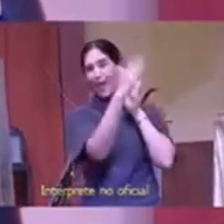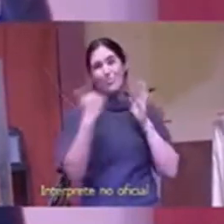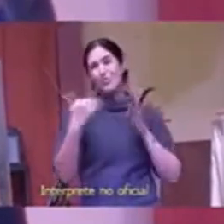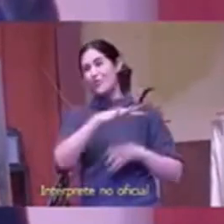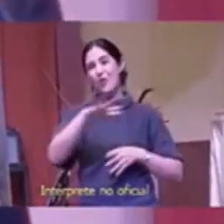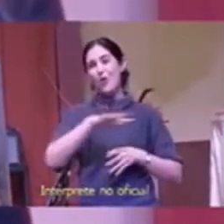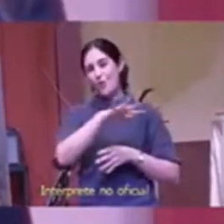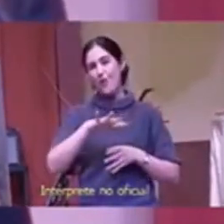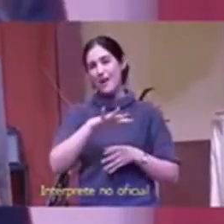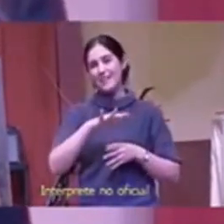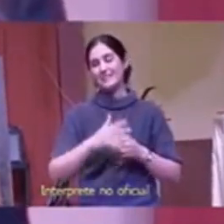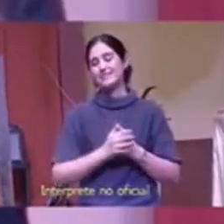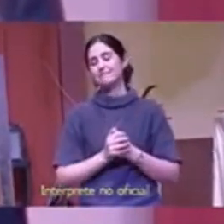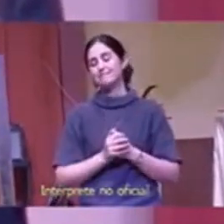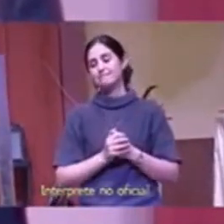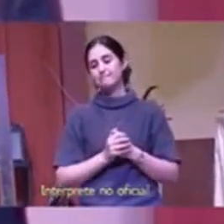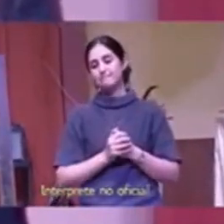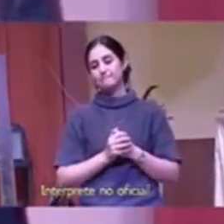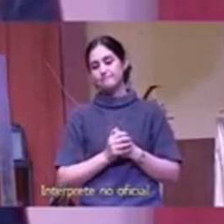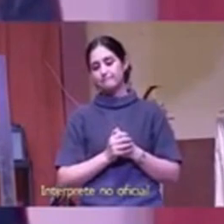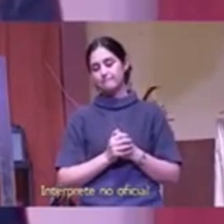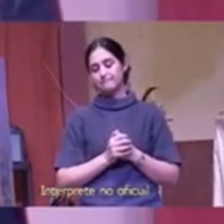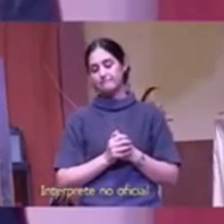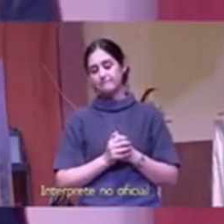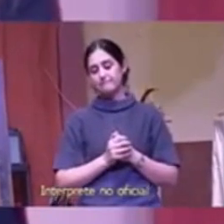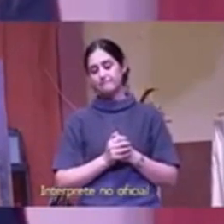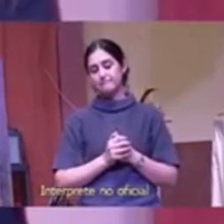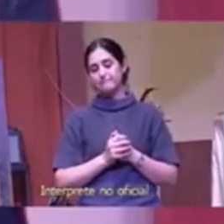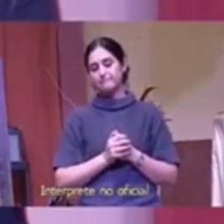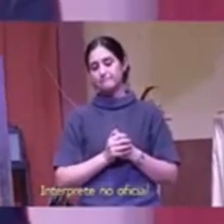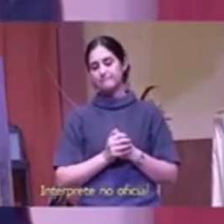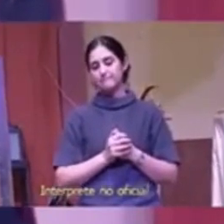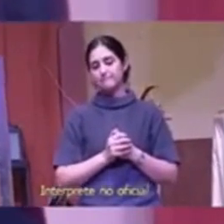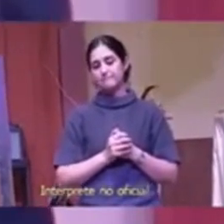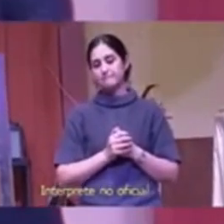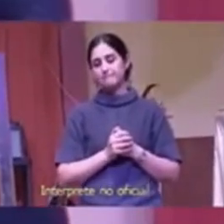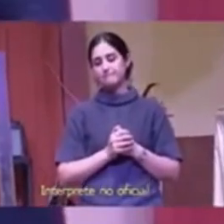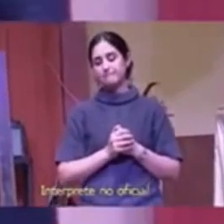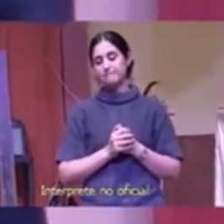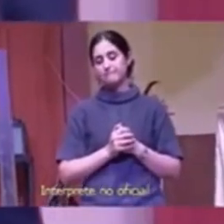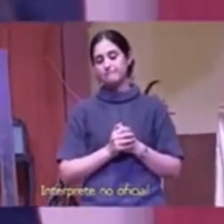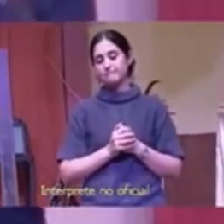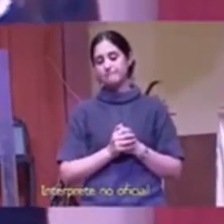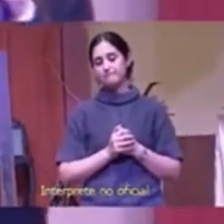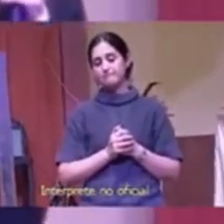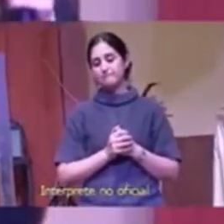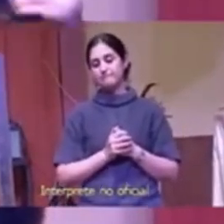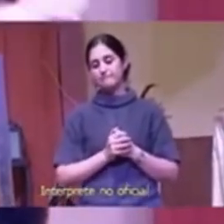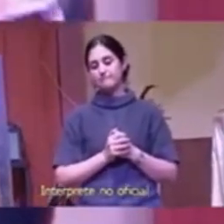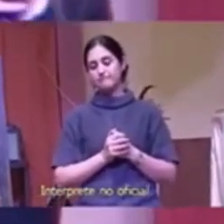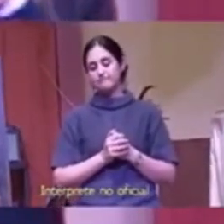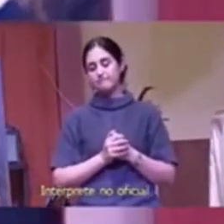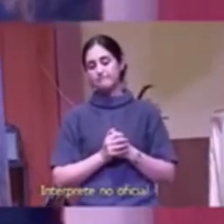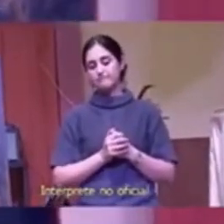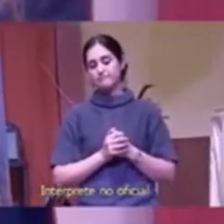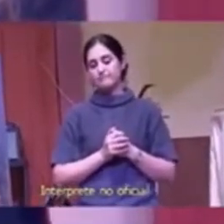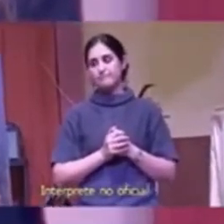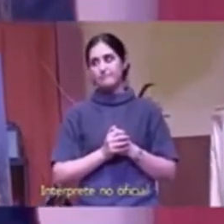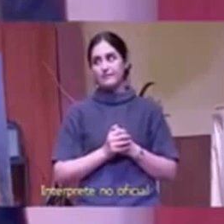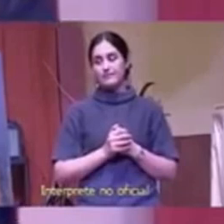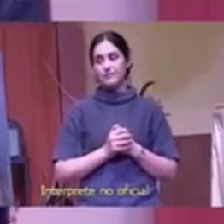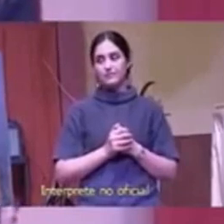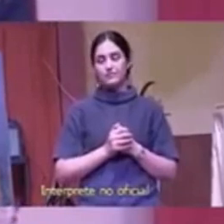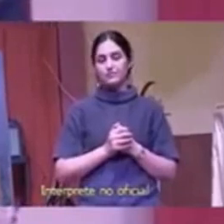decirles qué es voy a llegar así de costado